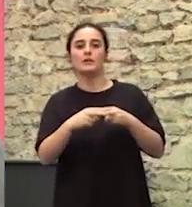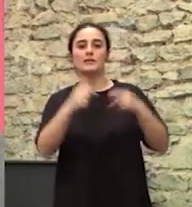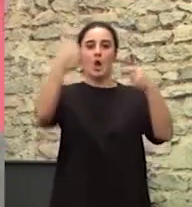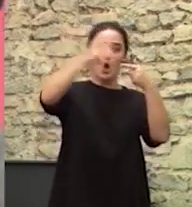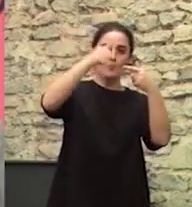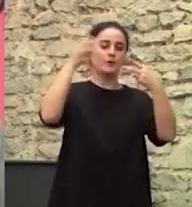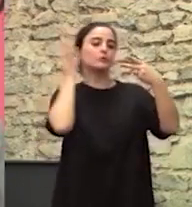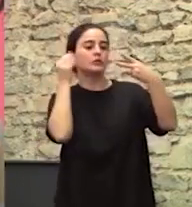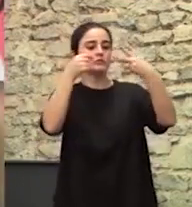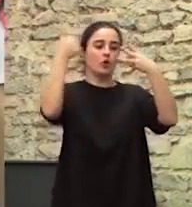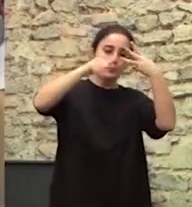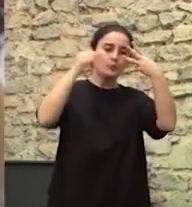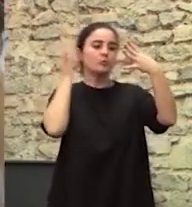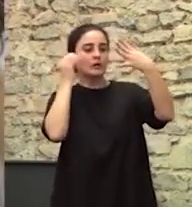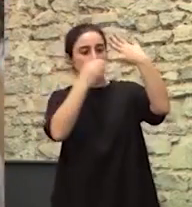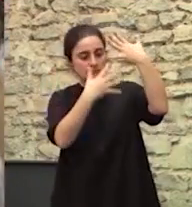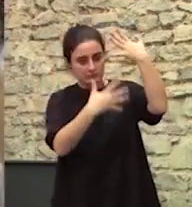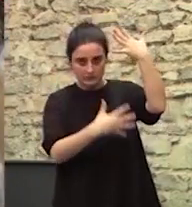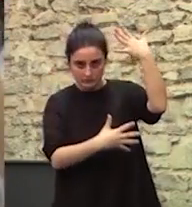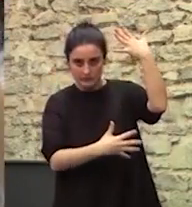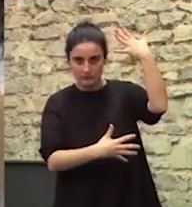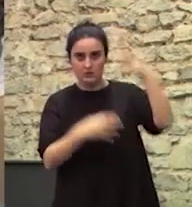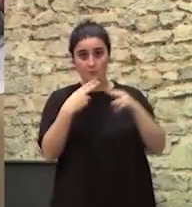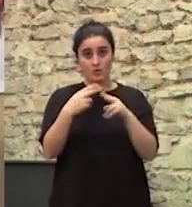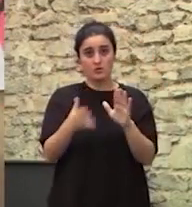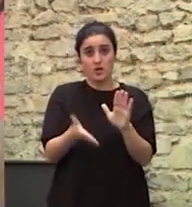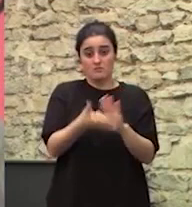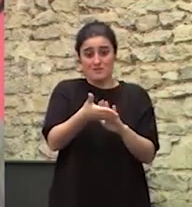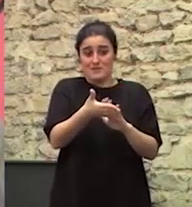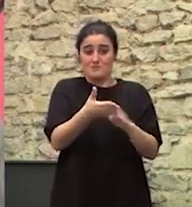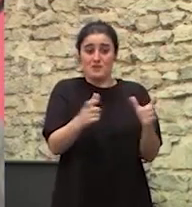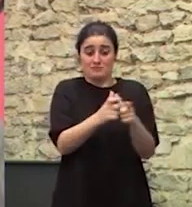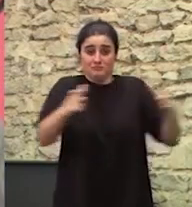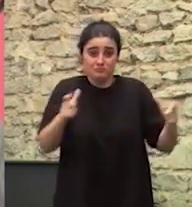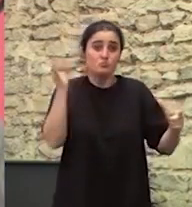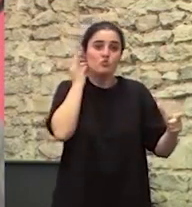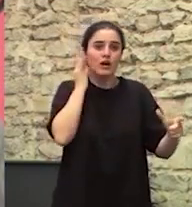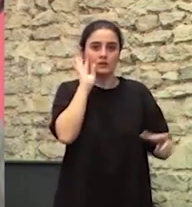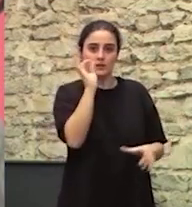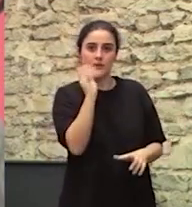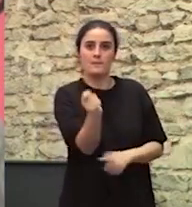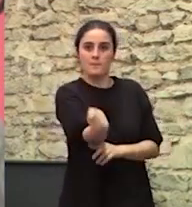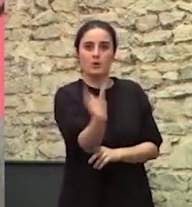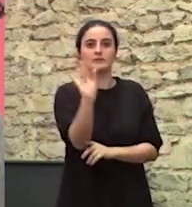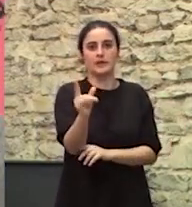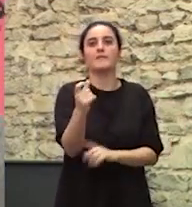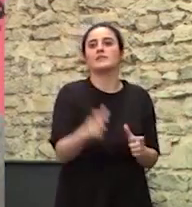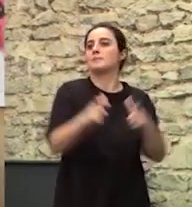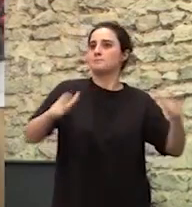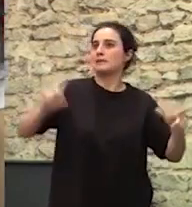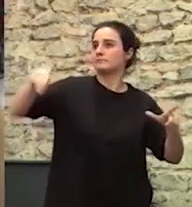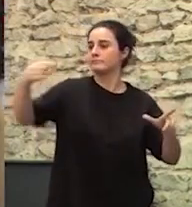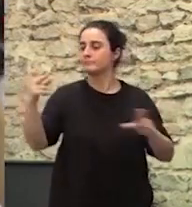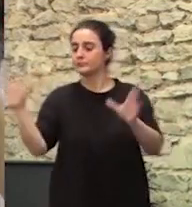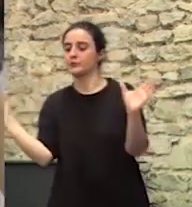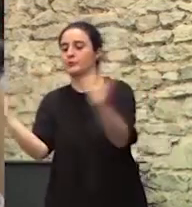hombre-mujer, hombre-mujer Cada vez hay más mujeres en la política Es verdad que hay pocas Debería haber más Luego nos engañan por todos los lados